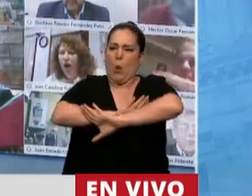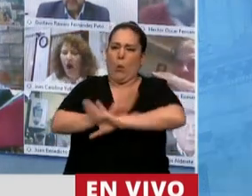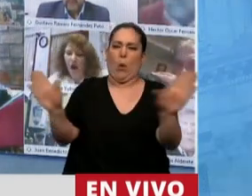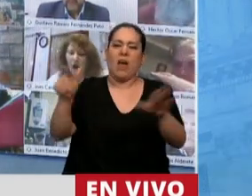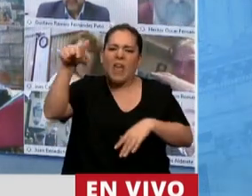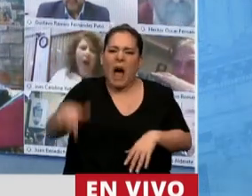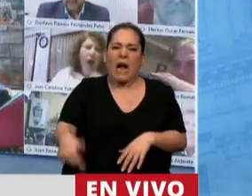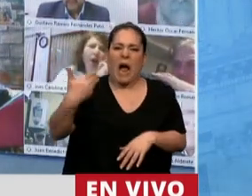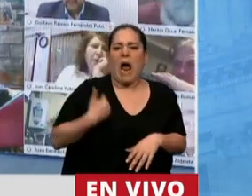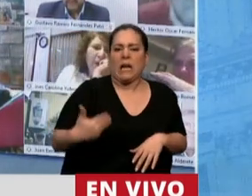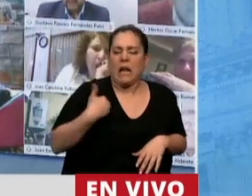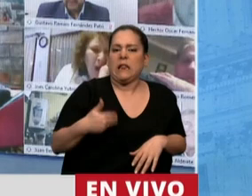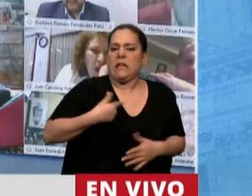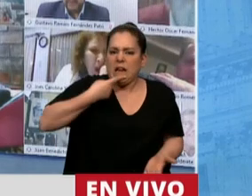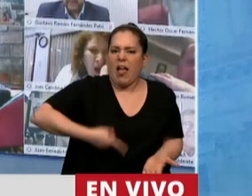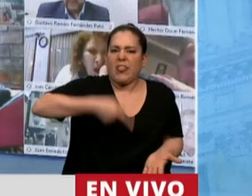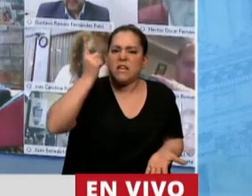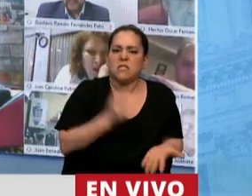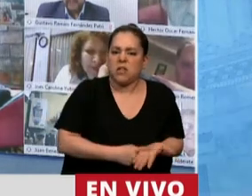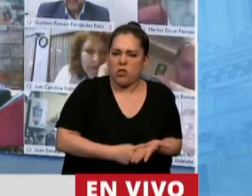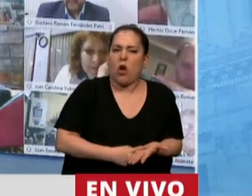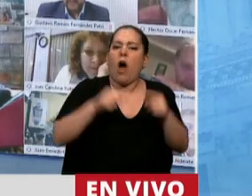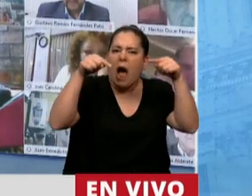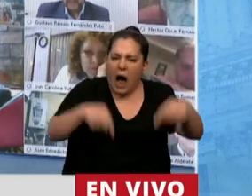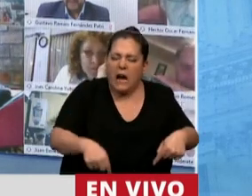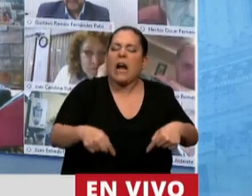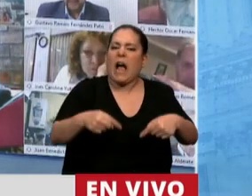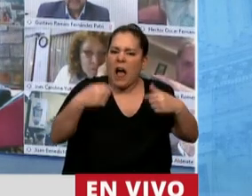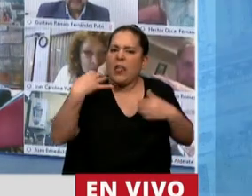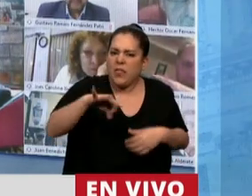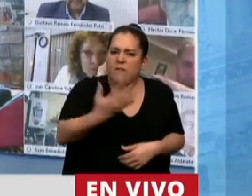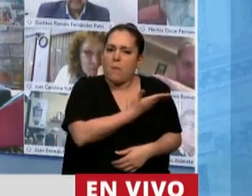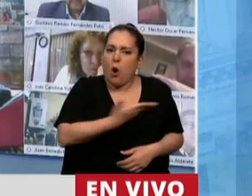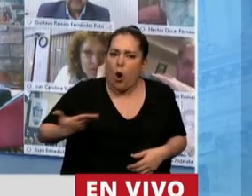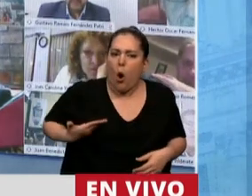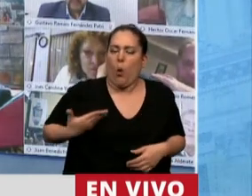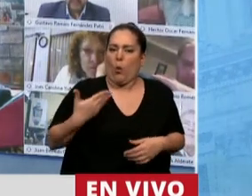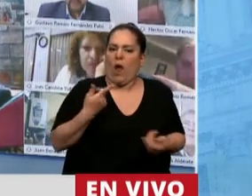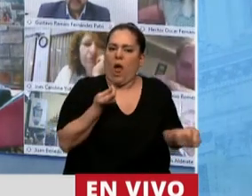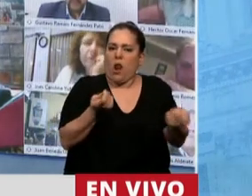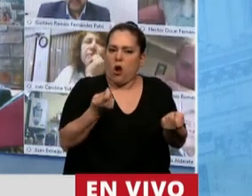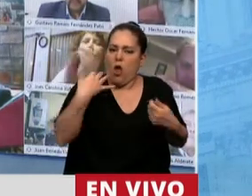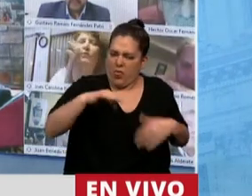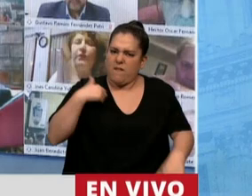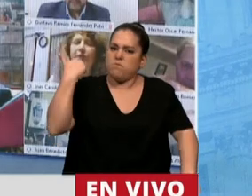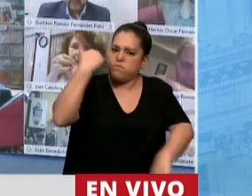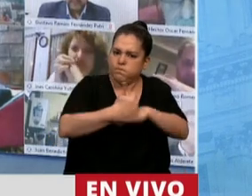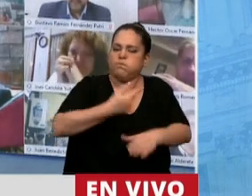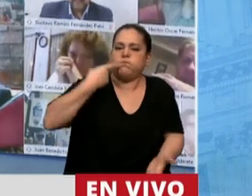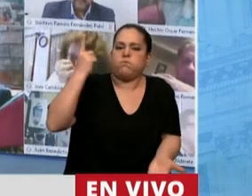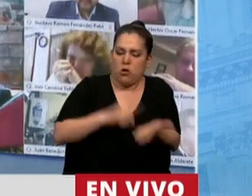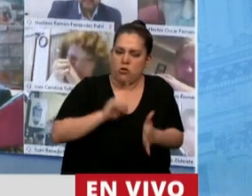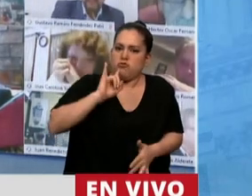el pueblo decidió. Aquí tenemos que gobernar y vamos a gobernar. No